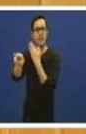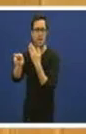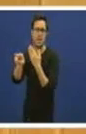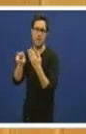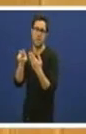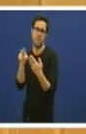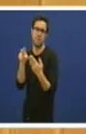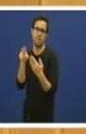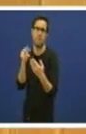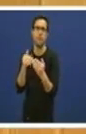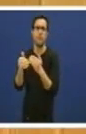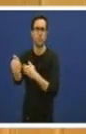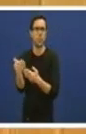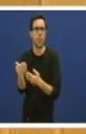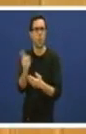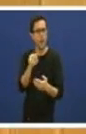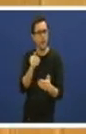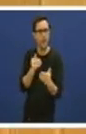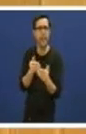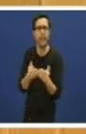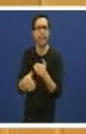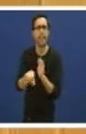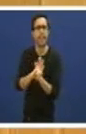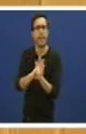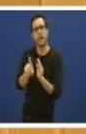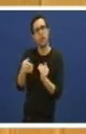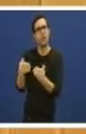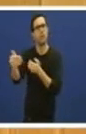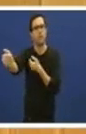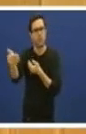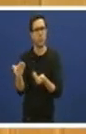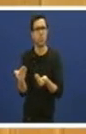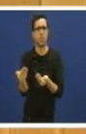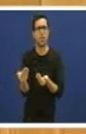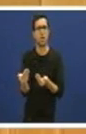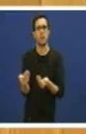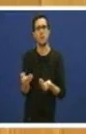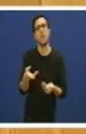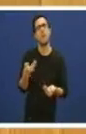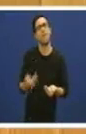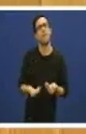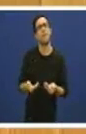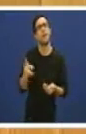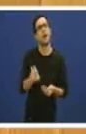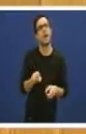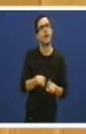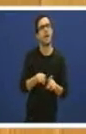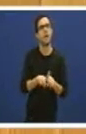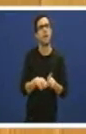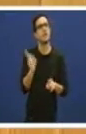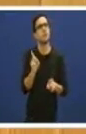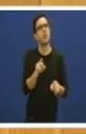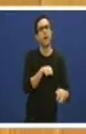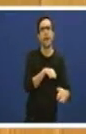sentido, tamén quedou patente de que non vale única e exclusivamente enviar un FAS o